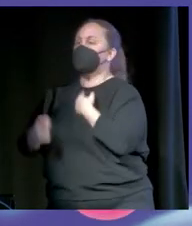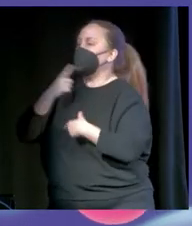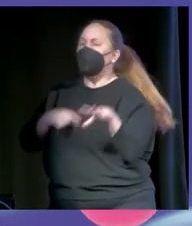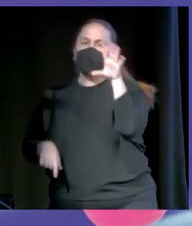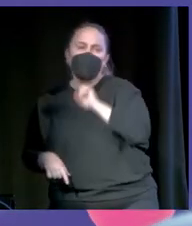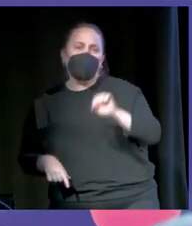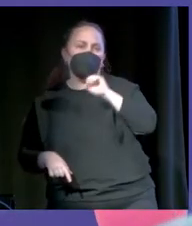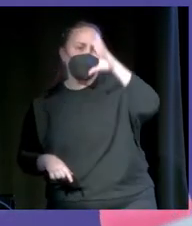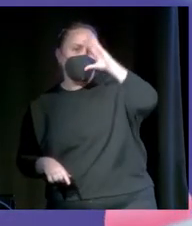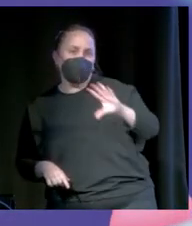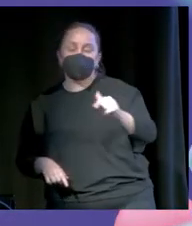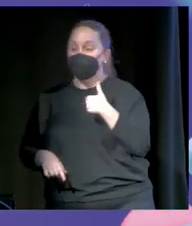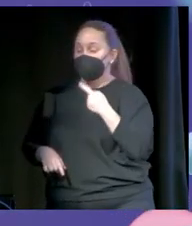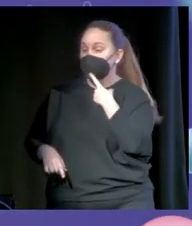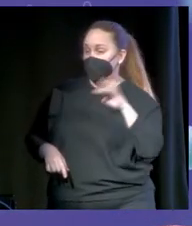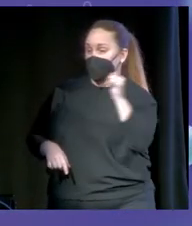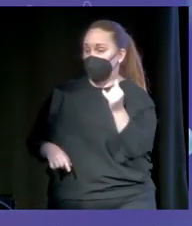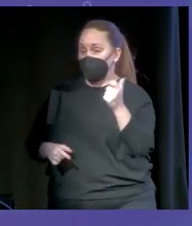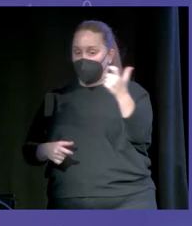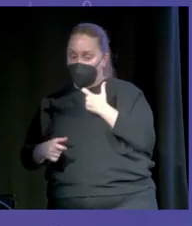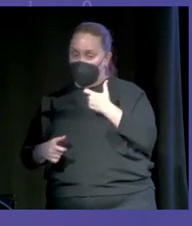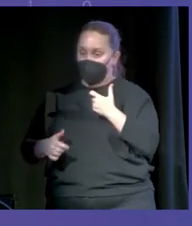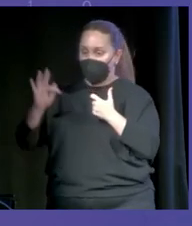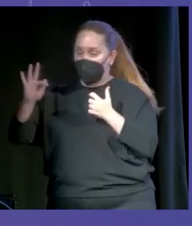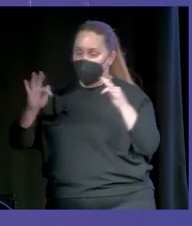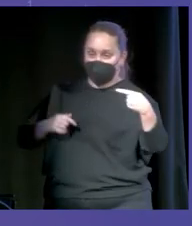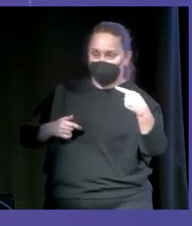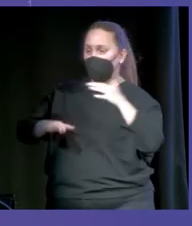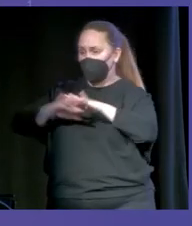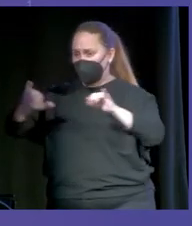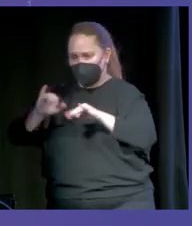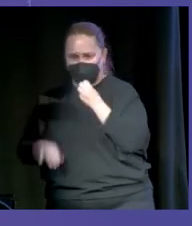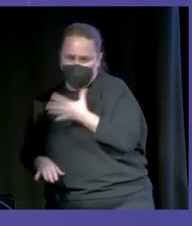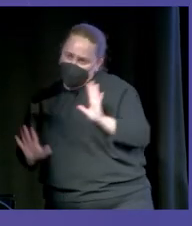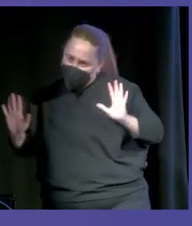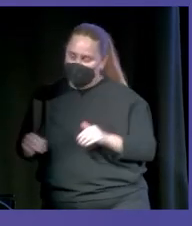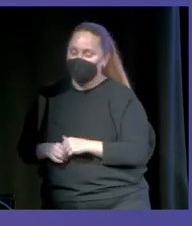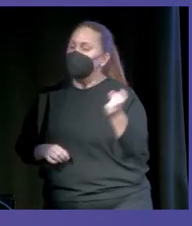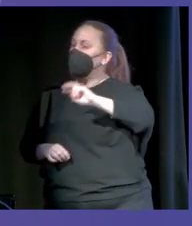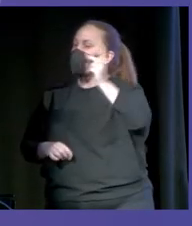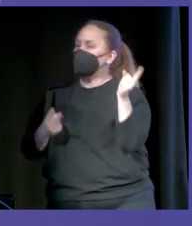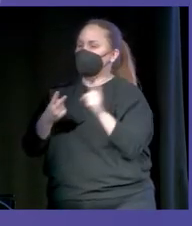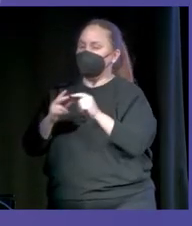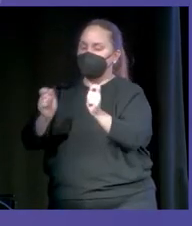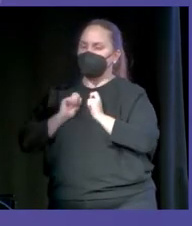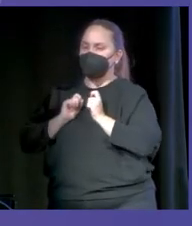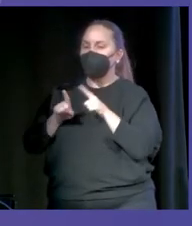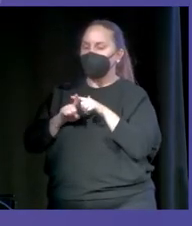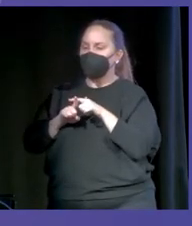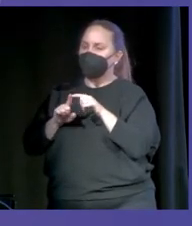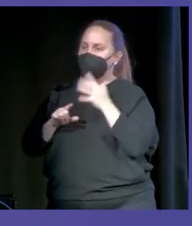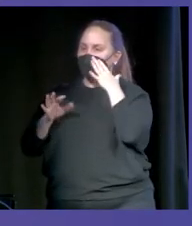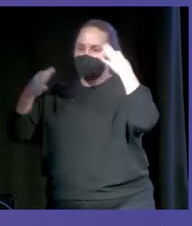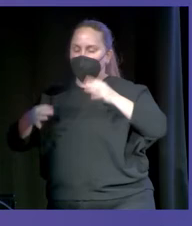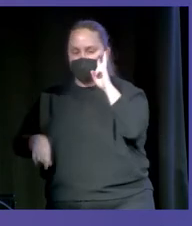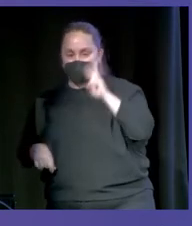listo que eres. No viene mal que te llamen gilipollas de vez en cuando. De verdad que no viene mal. Segundo y muy importante, te ayudan a relativizar todo. Mis principales haters